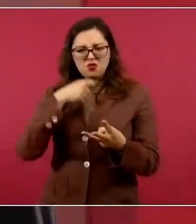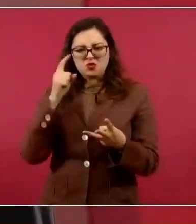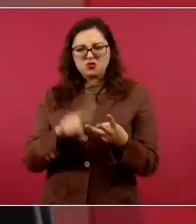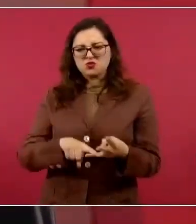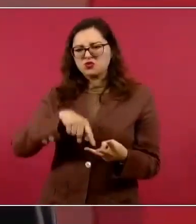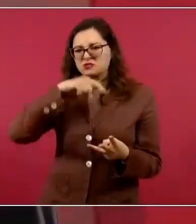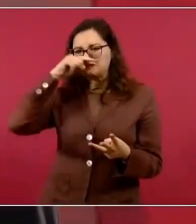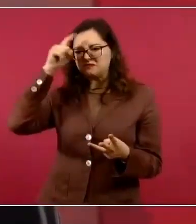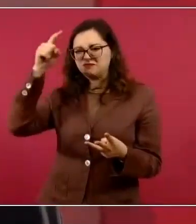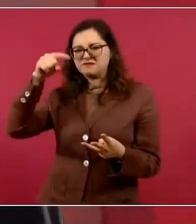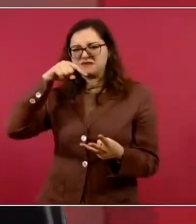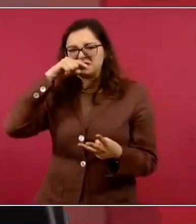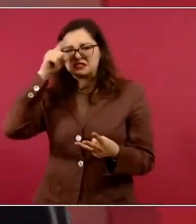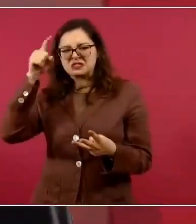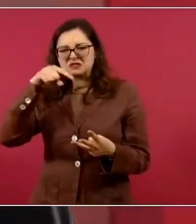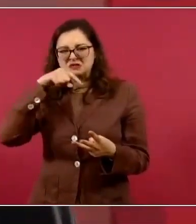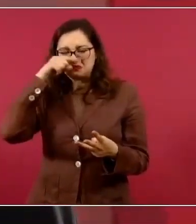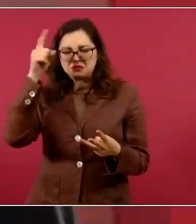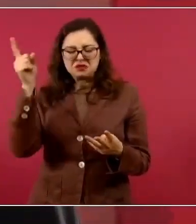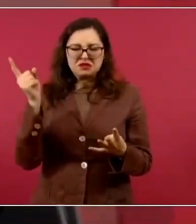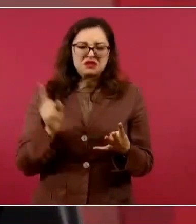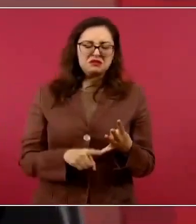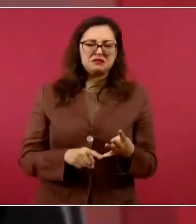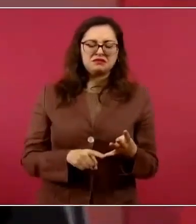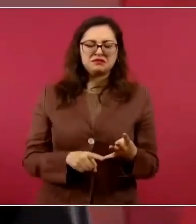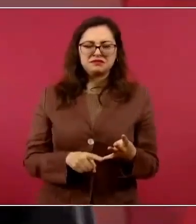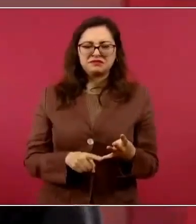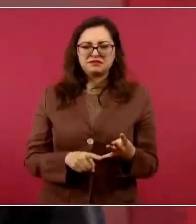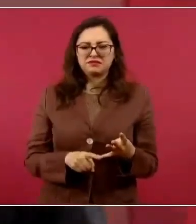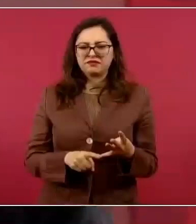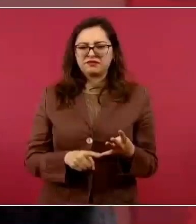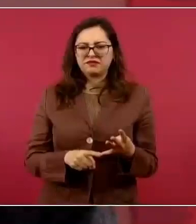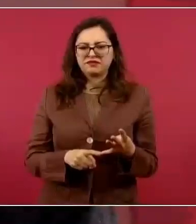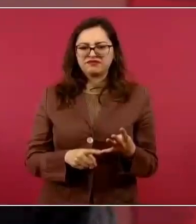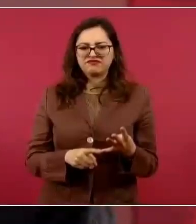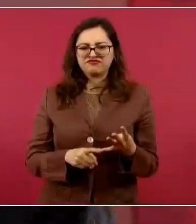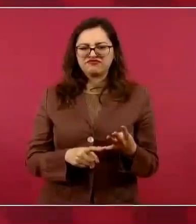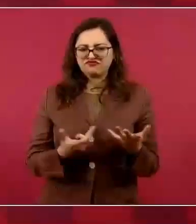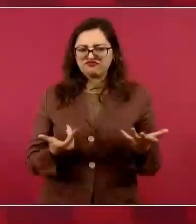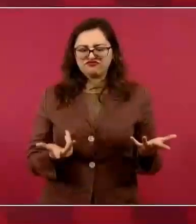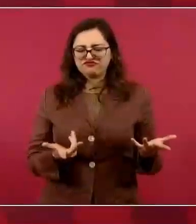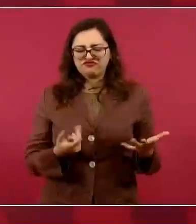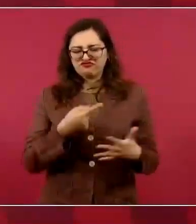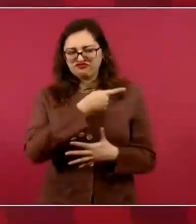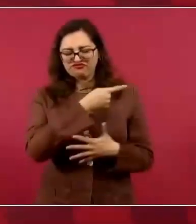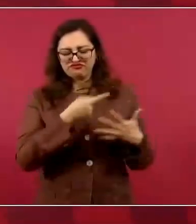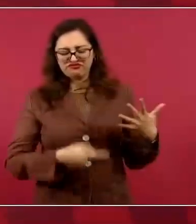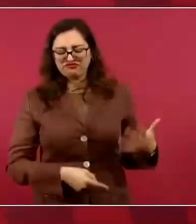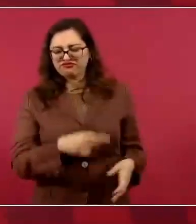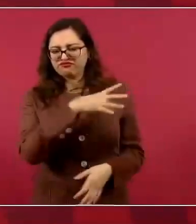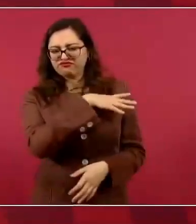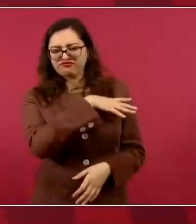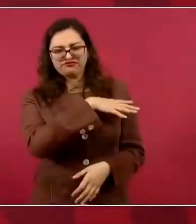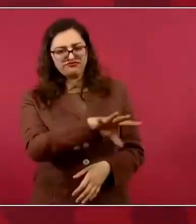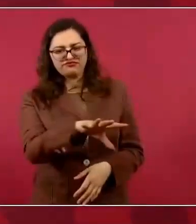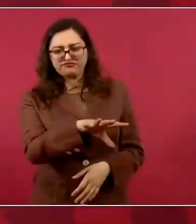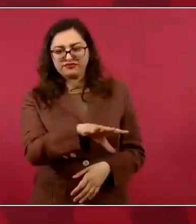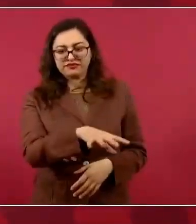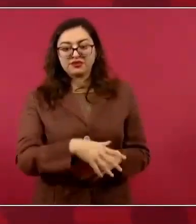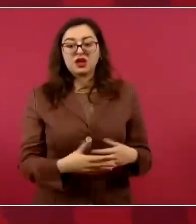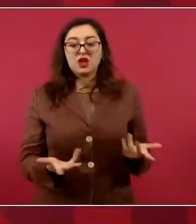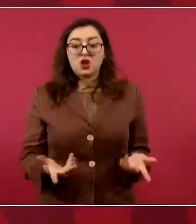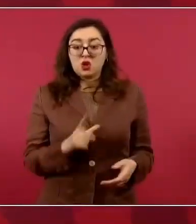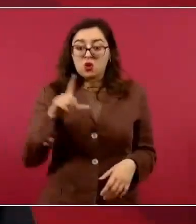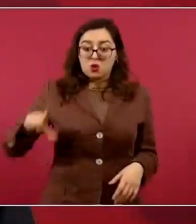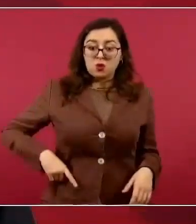prepotencia y que el gobierno represente a todos y no a una minoría